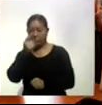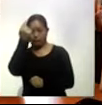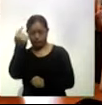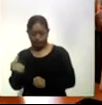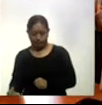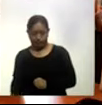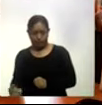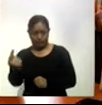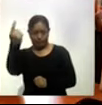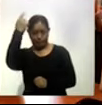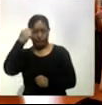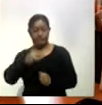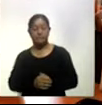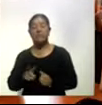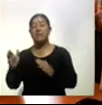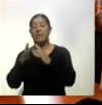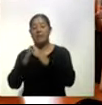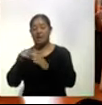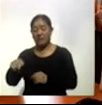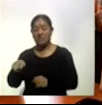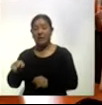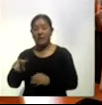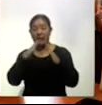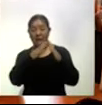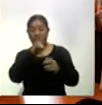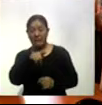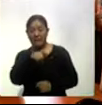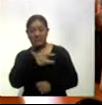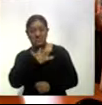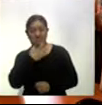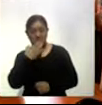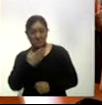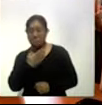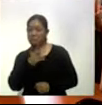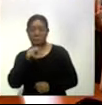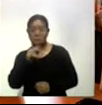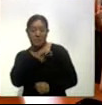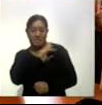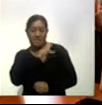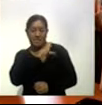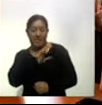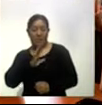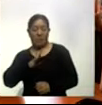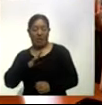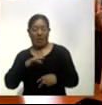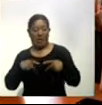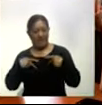hogar se ha representado el espacio más inseguro, un espacio donde ellas están vulnerables y donde desafortunadamente